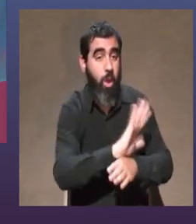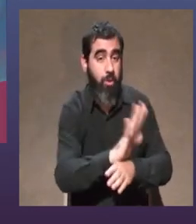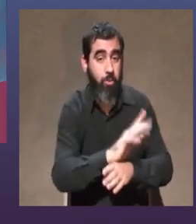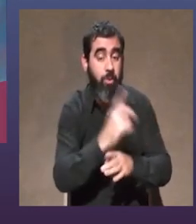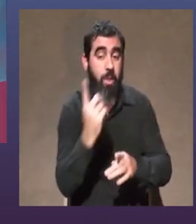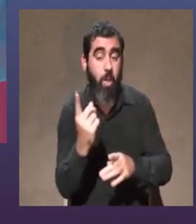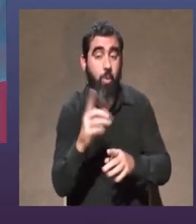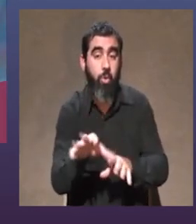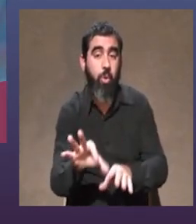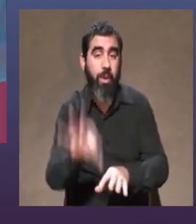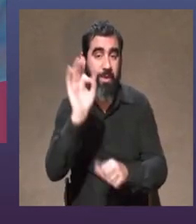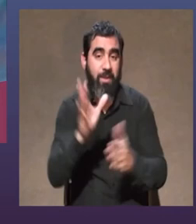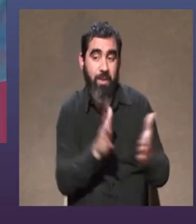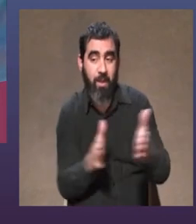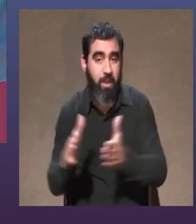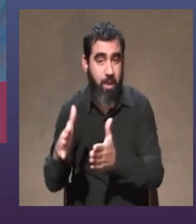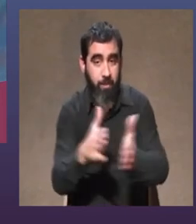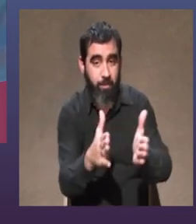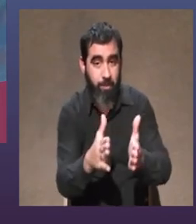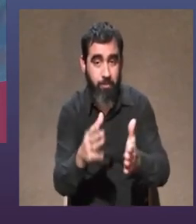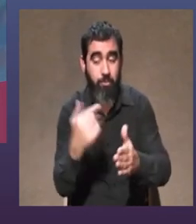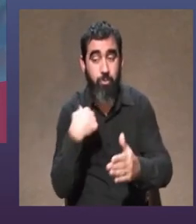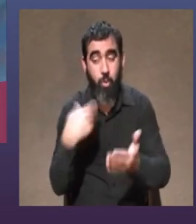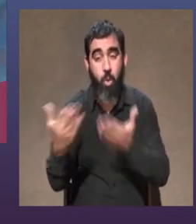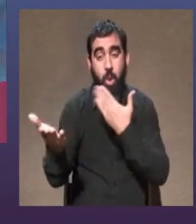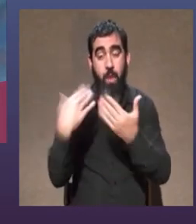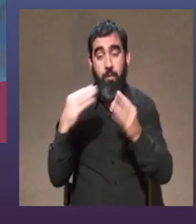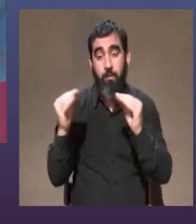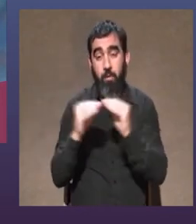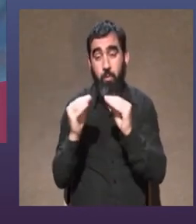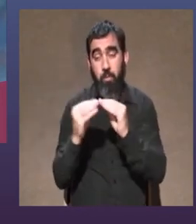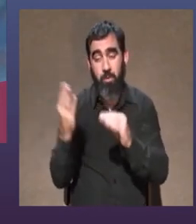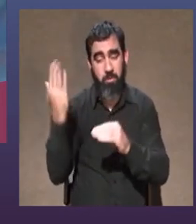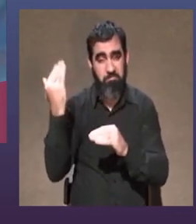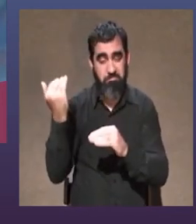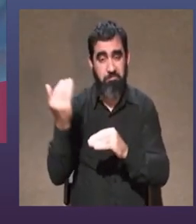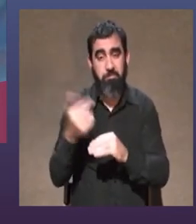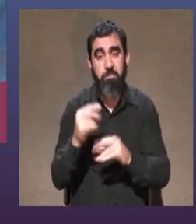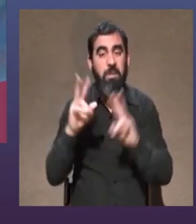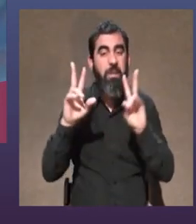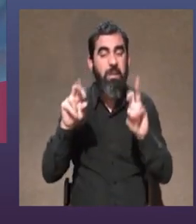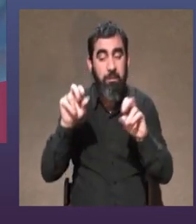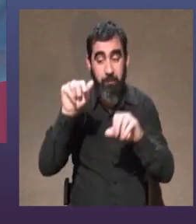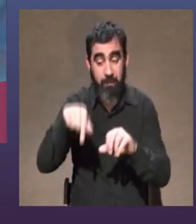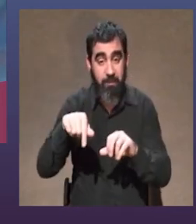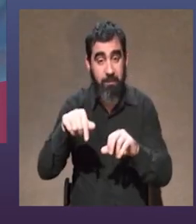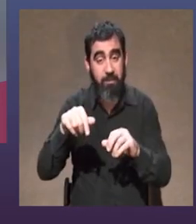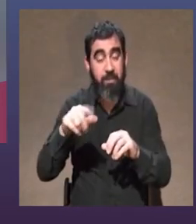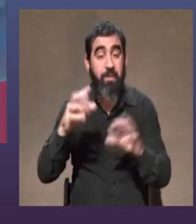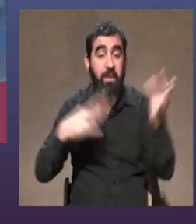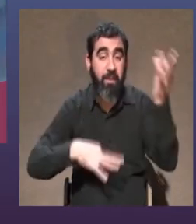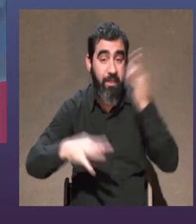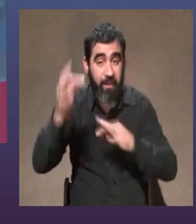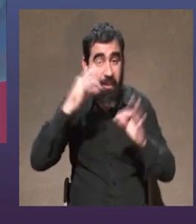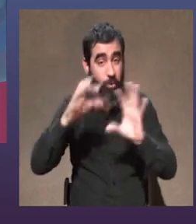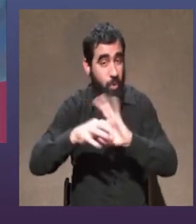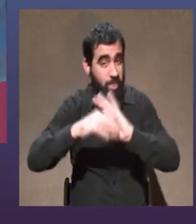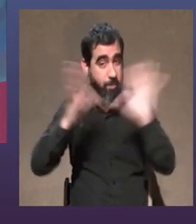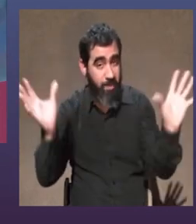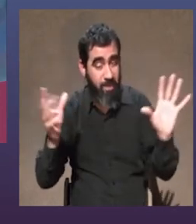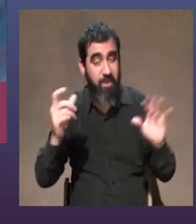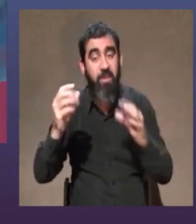caminos que los actores y las actrices elijan el otro día yo hablaba con una compañera y hablando un poco de esto bueno el teatro